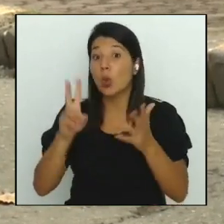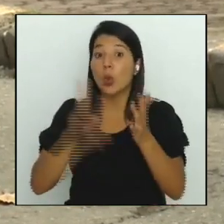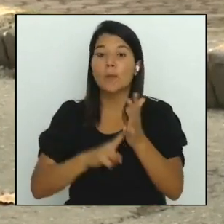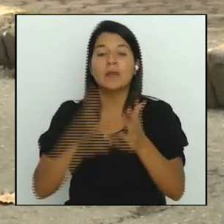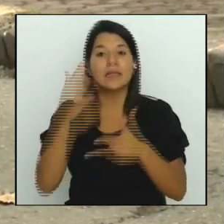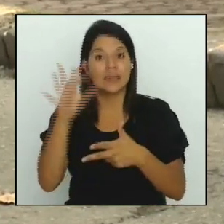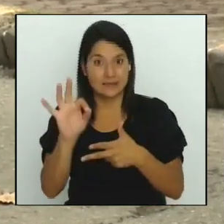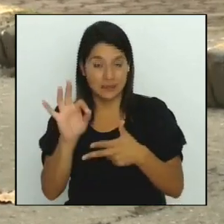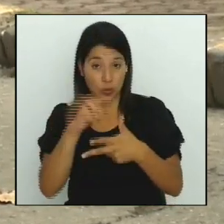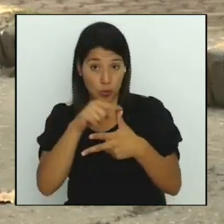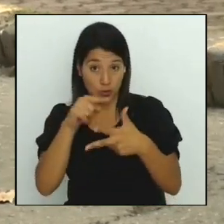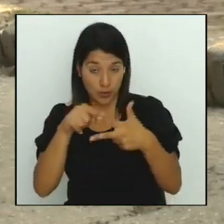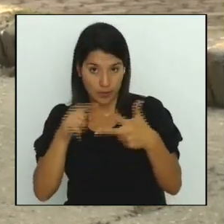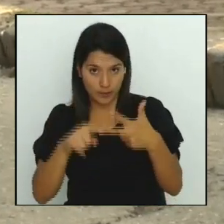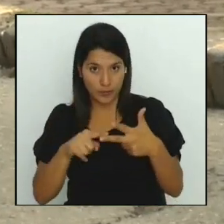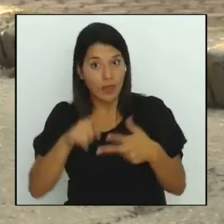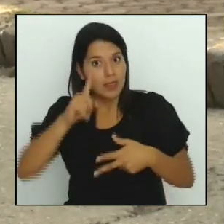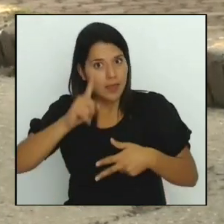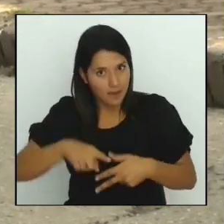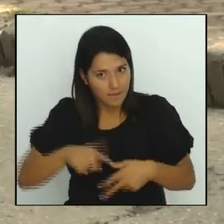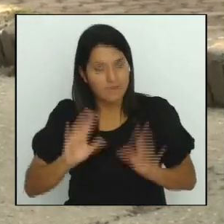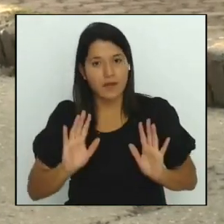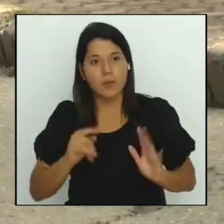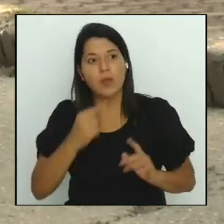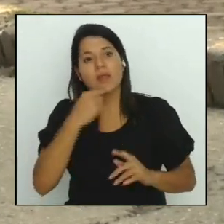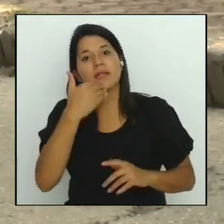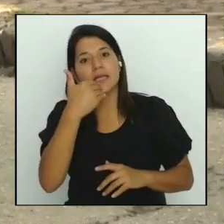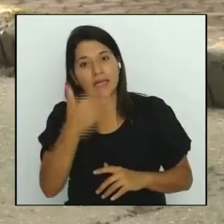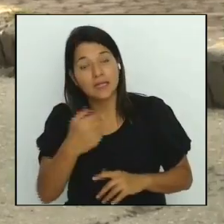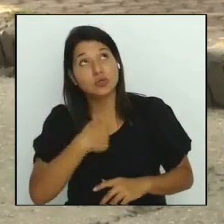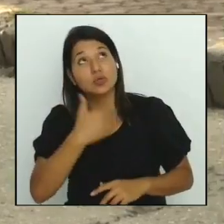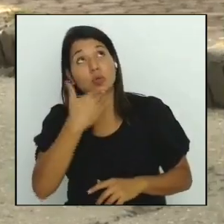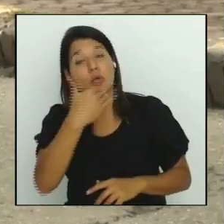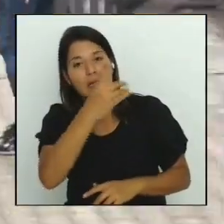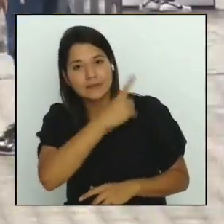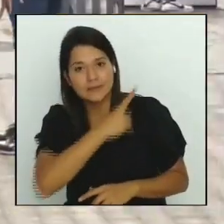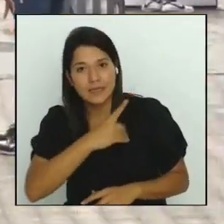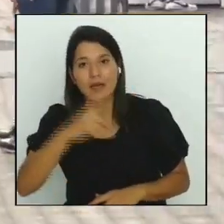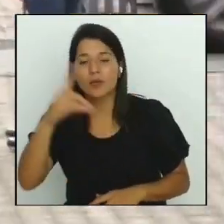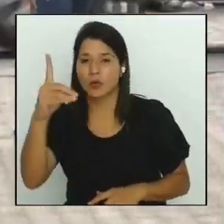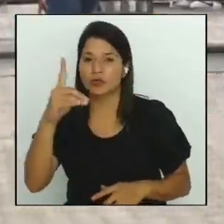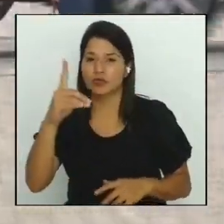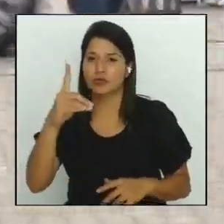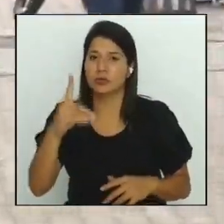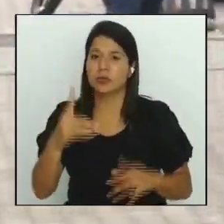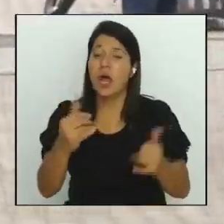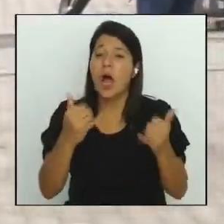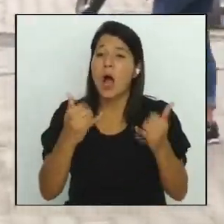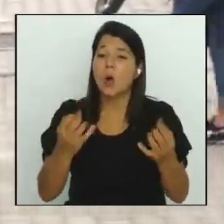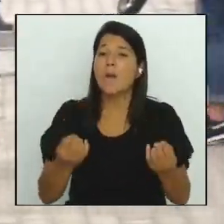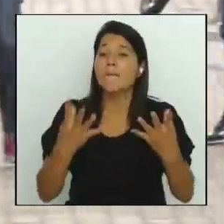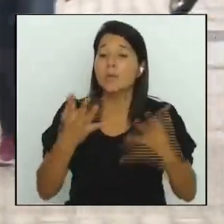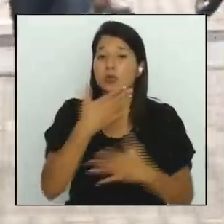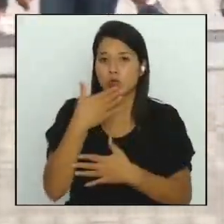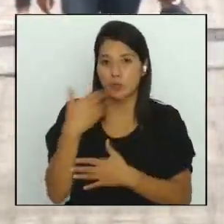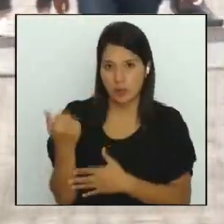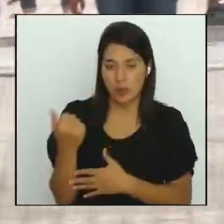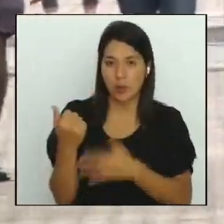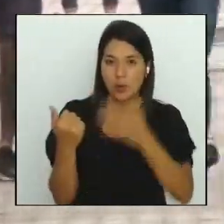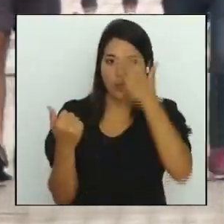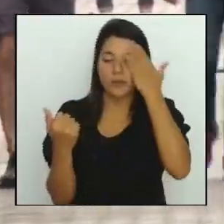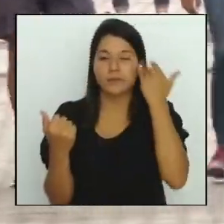y hay que ser agradecido y yo le doy gracias a Dios, son mucho mejores. Tanto el mandatario como el jerarca de economía